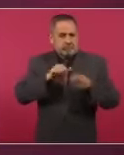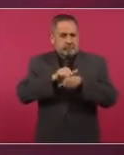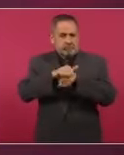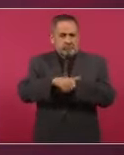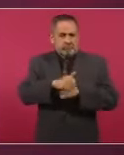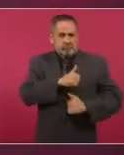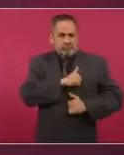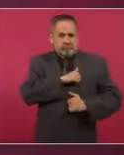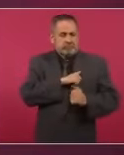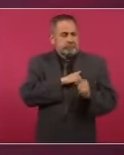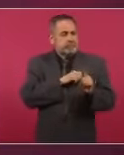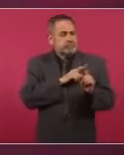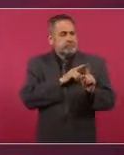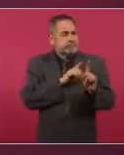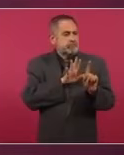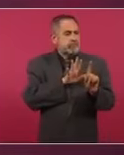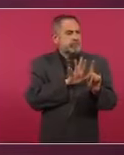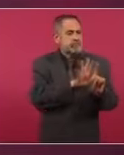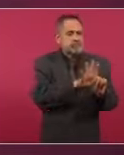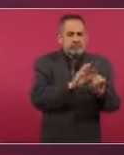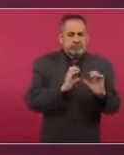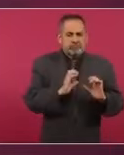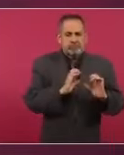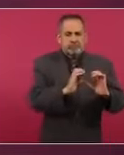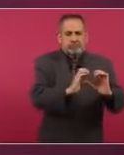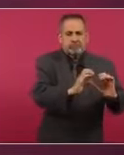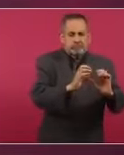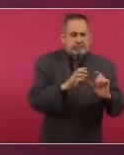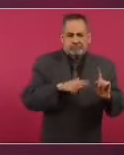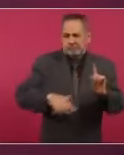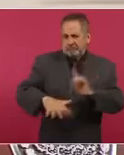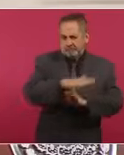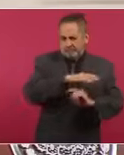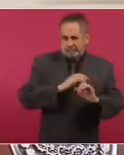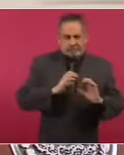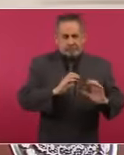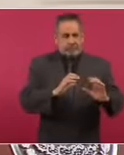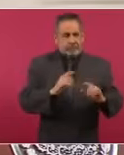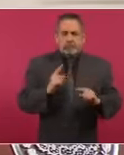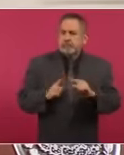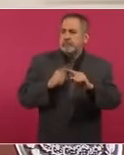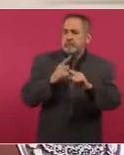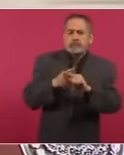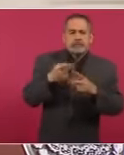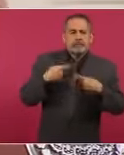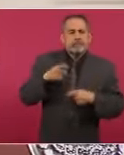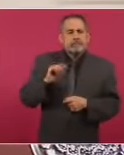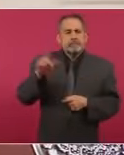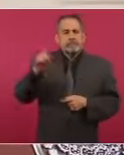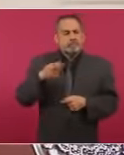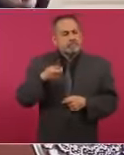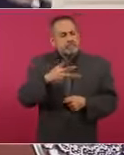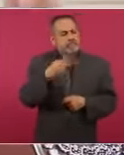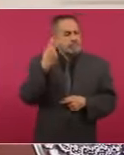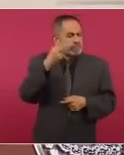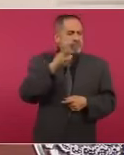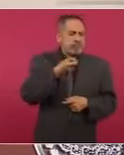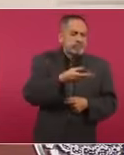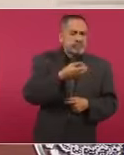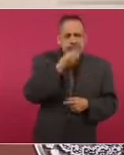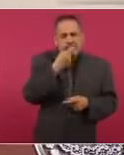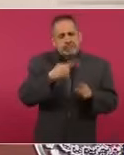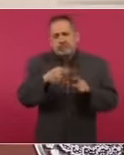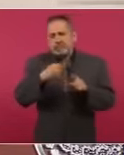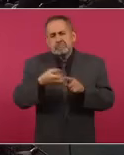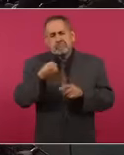más funcionarios, viáticos, todo lo